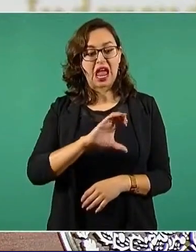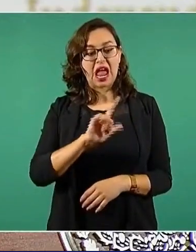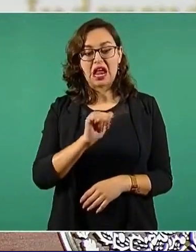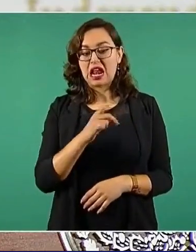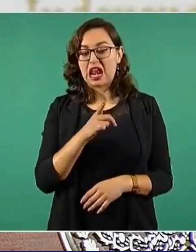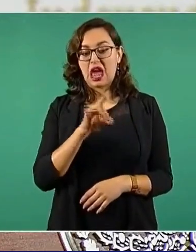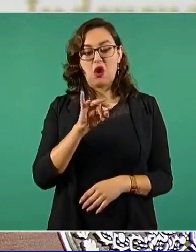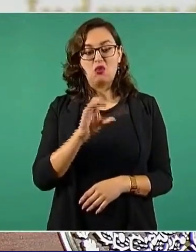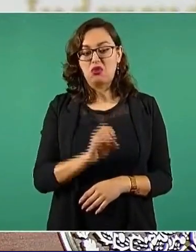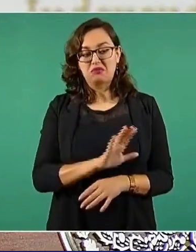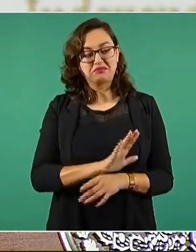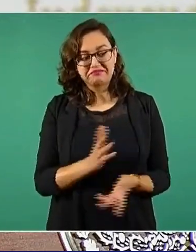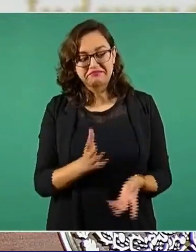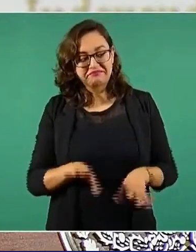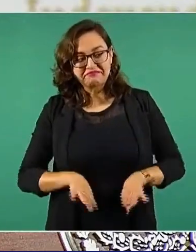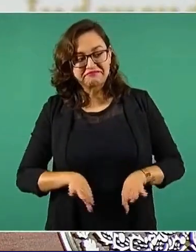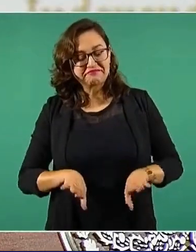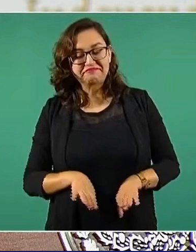No,